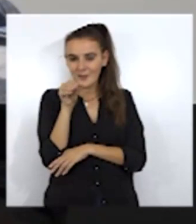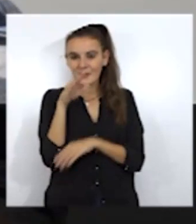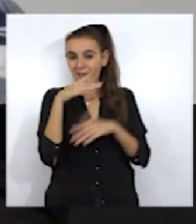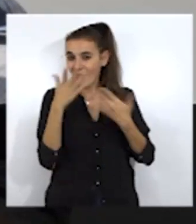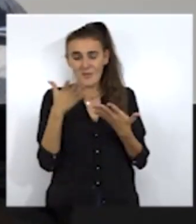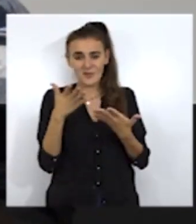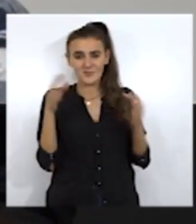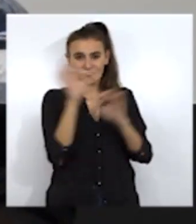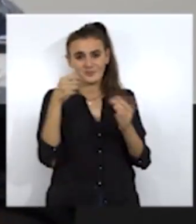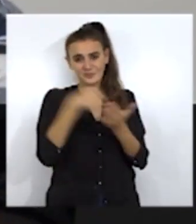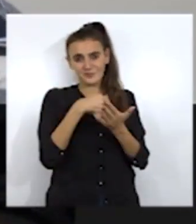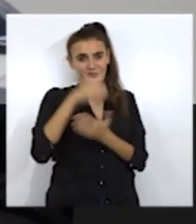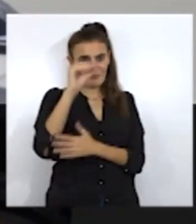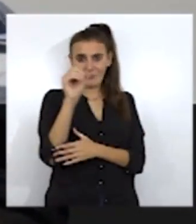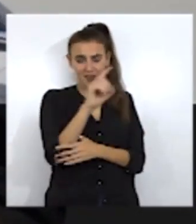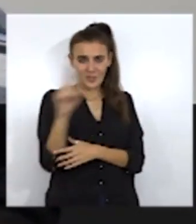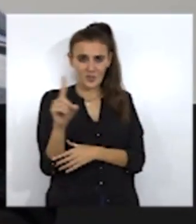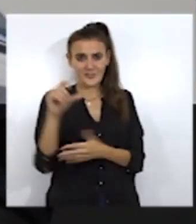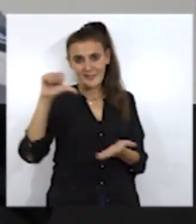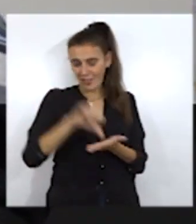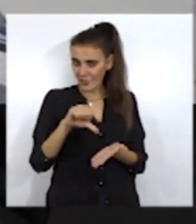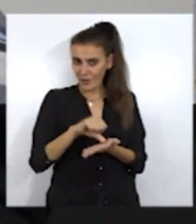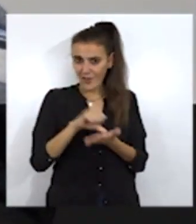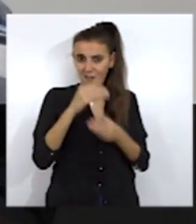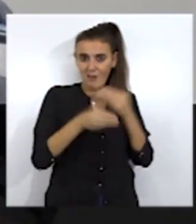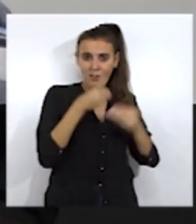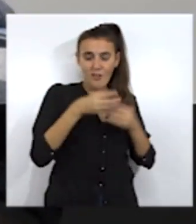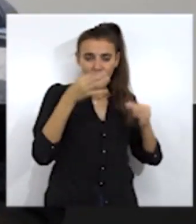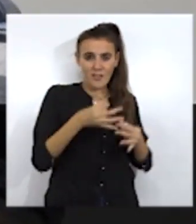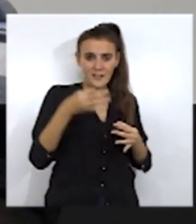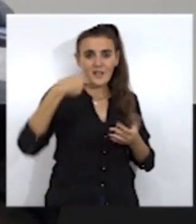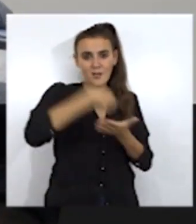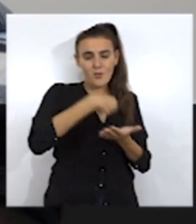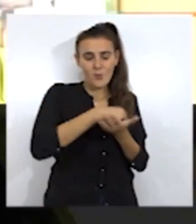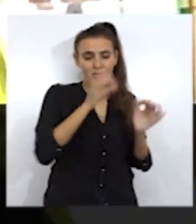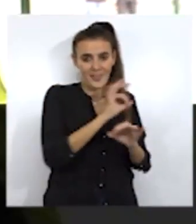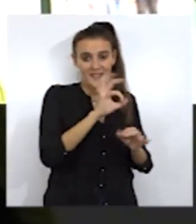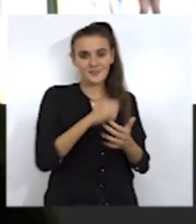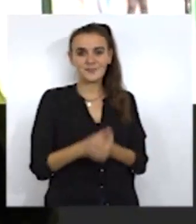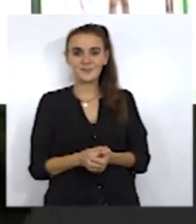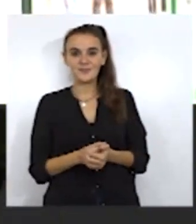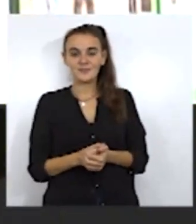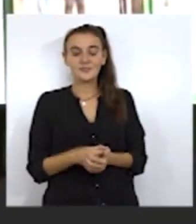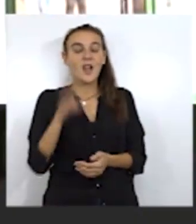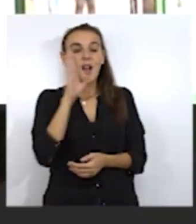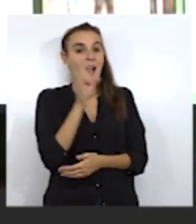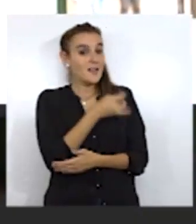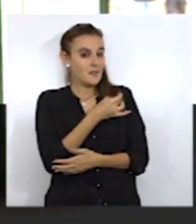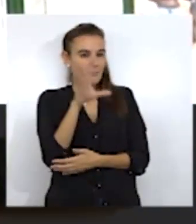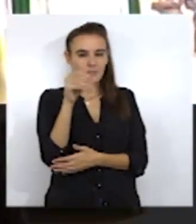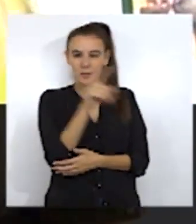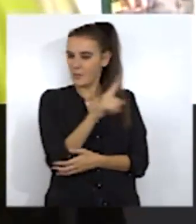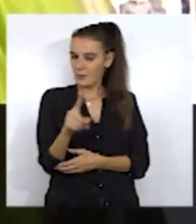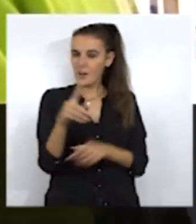que esto no debe de ser coste cero y que sea la ciudad quien encima lo suma. Es más, desde este sindicato